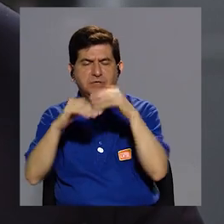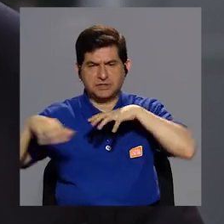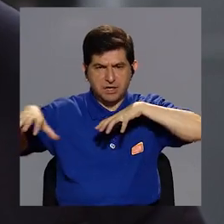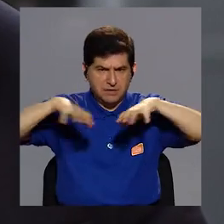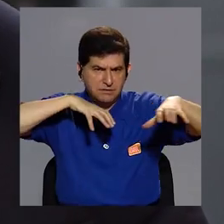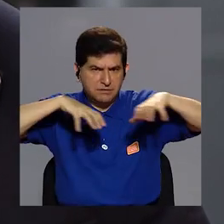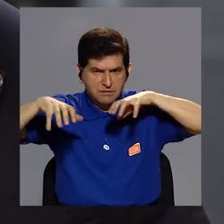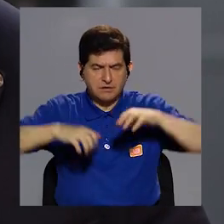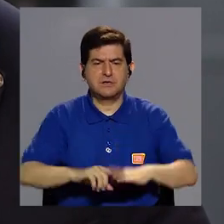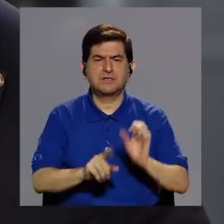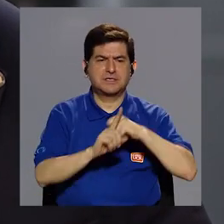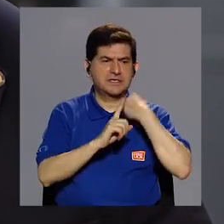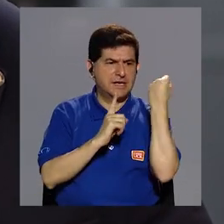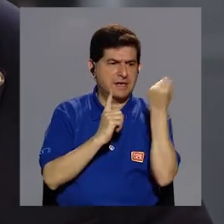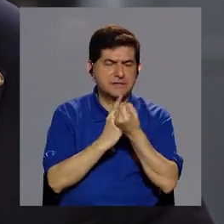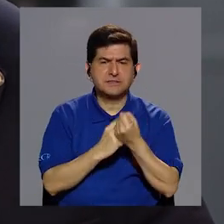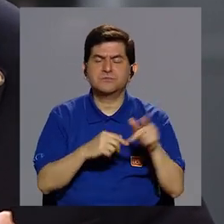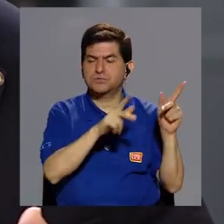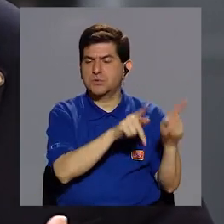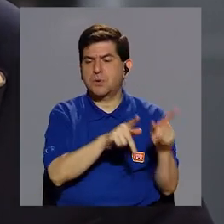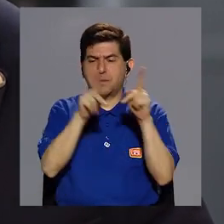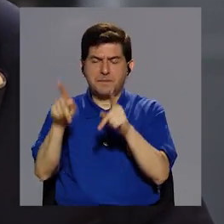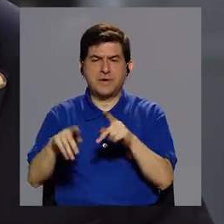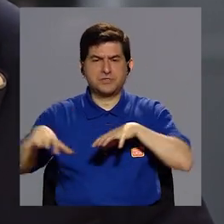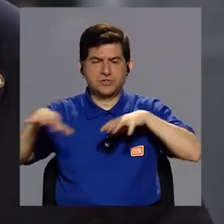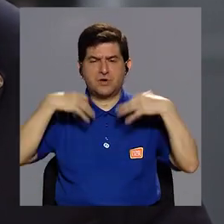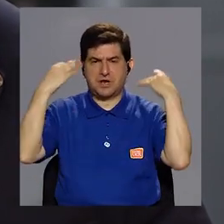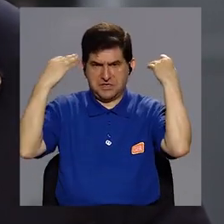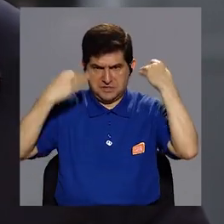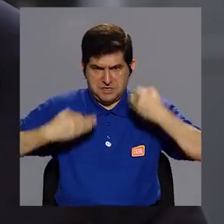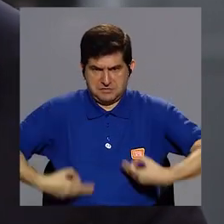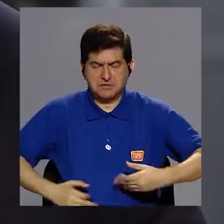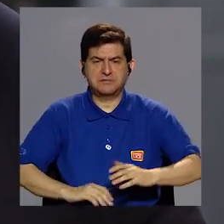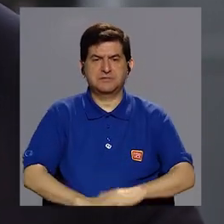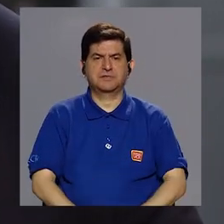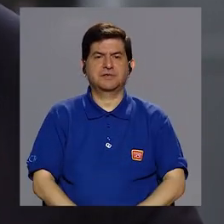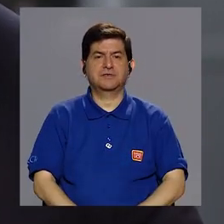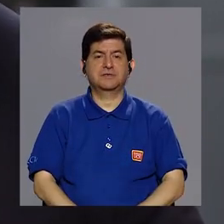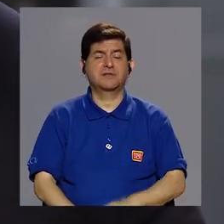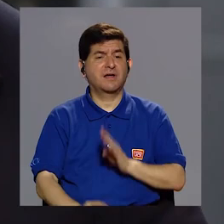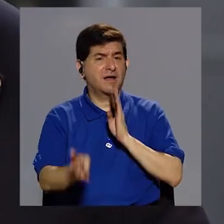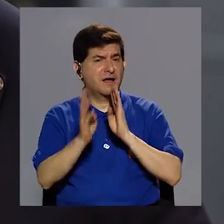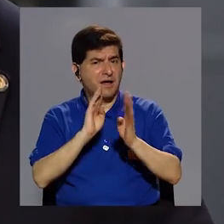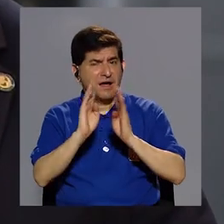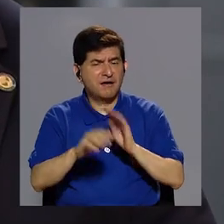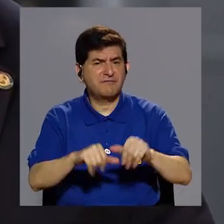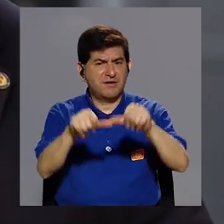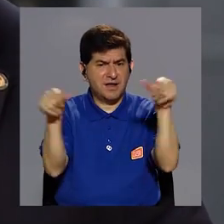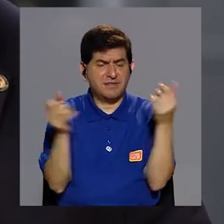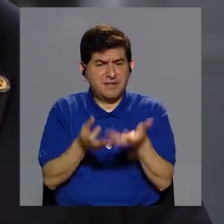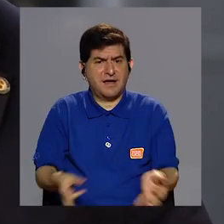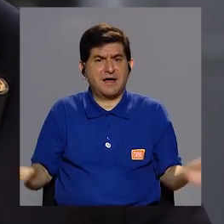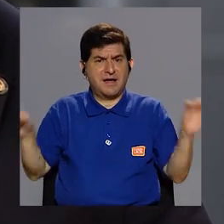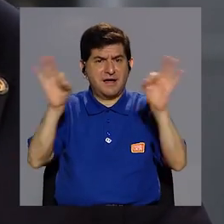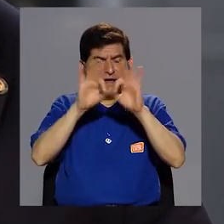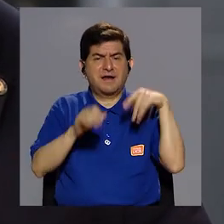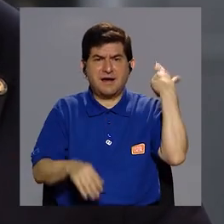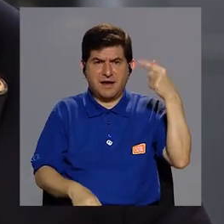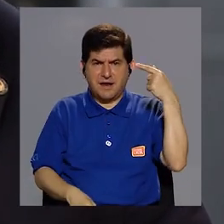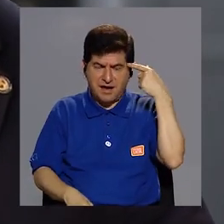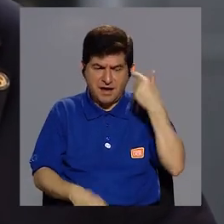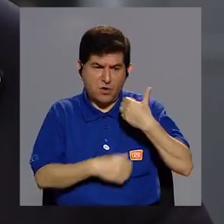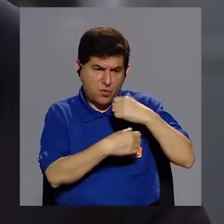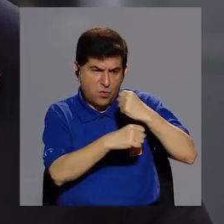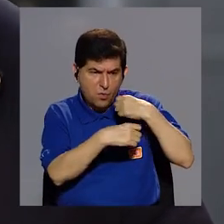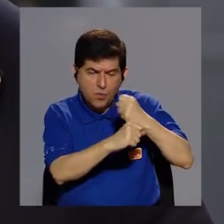limitar la movilidad, las condiciones para que las personas hagan actividad física. Estamos hablando de sectores importantes